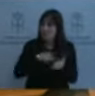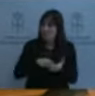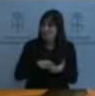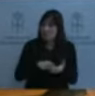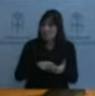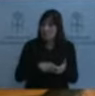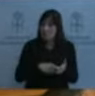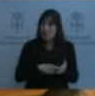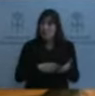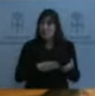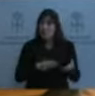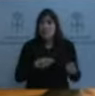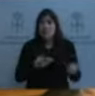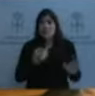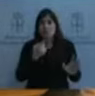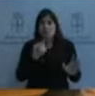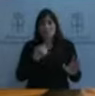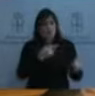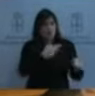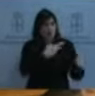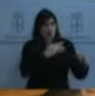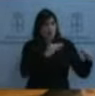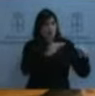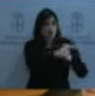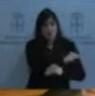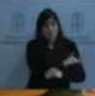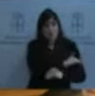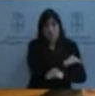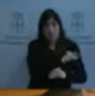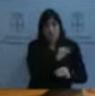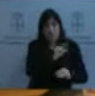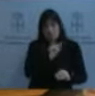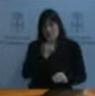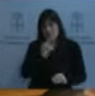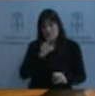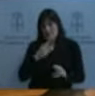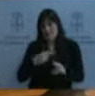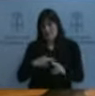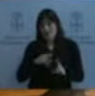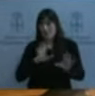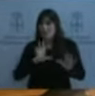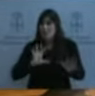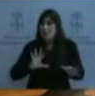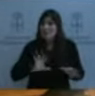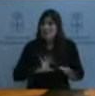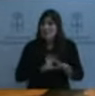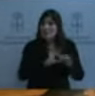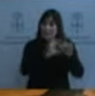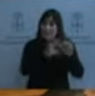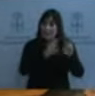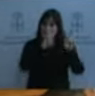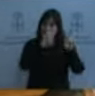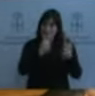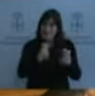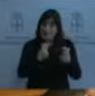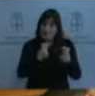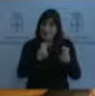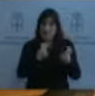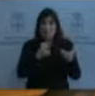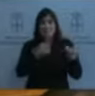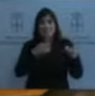esas diferencias en relación a la brecha digital, estoy absolutamente de acuerdo